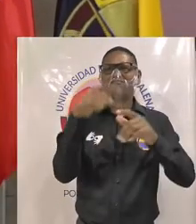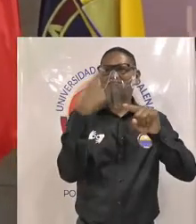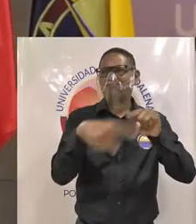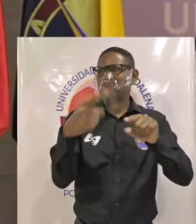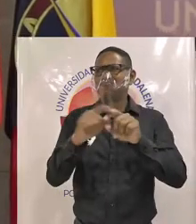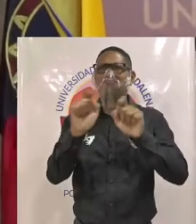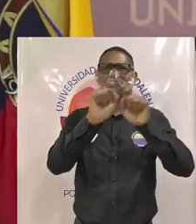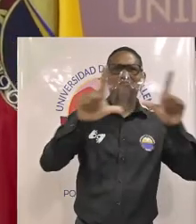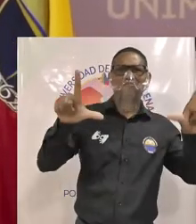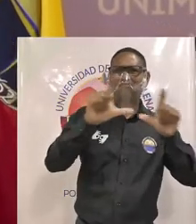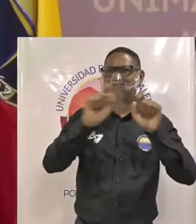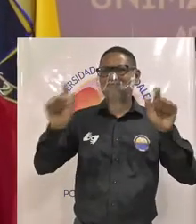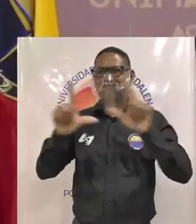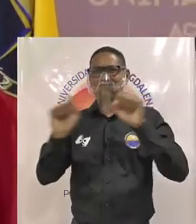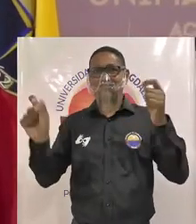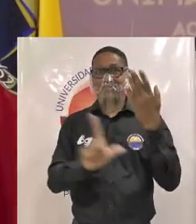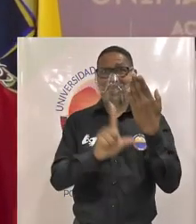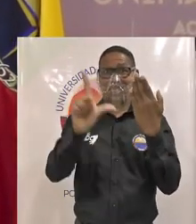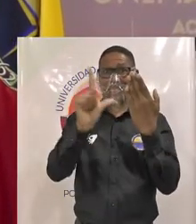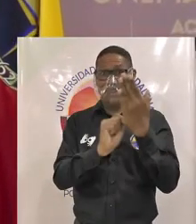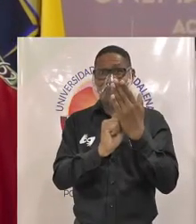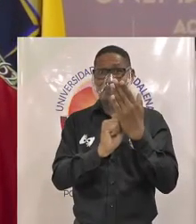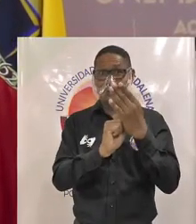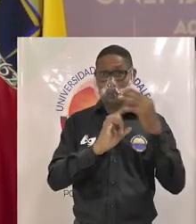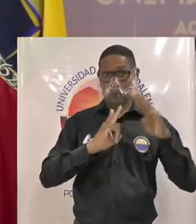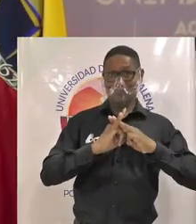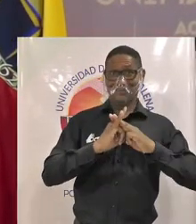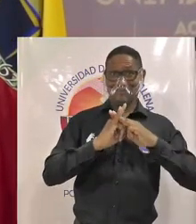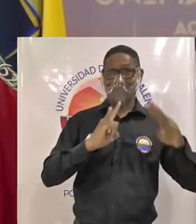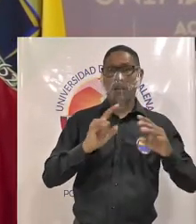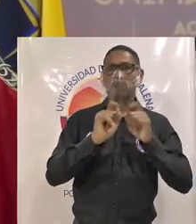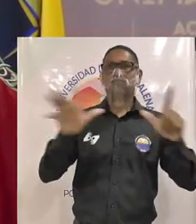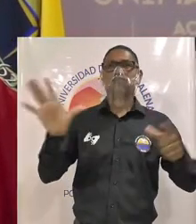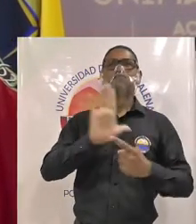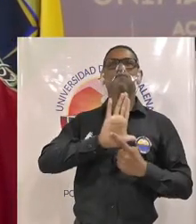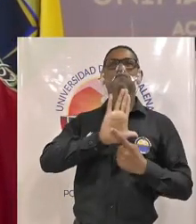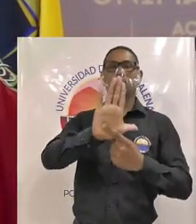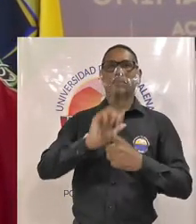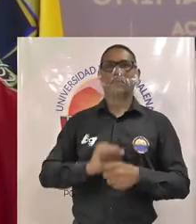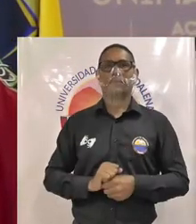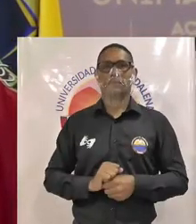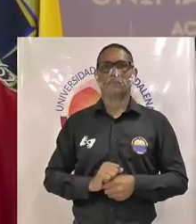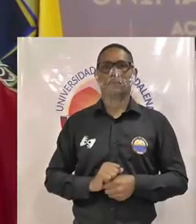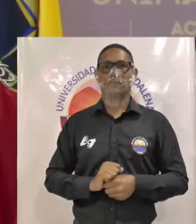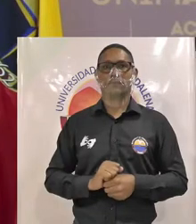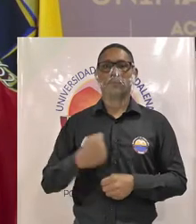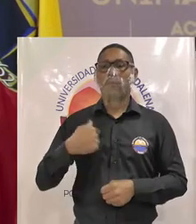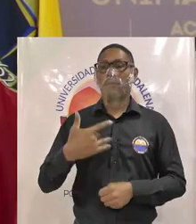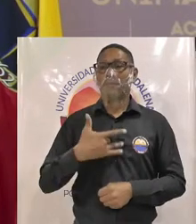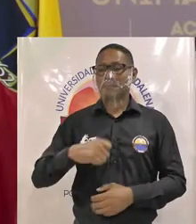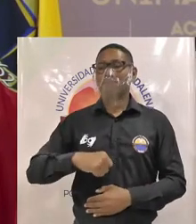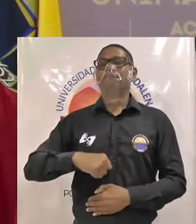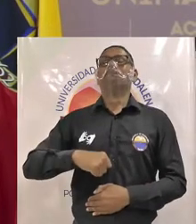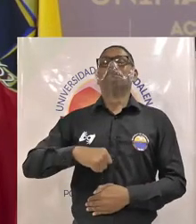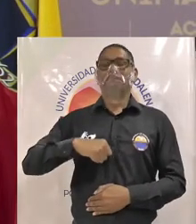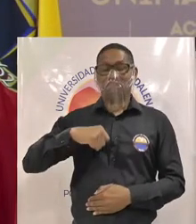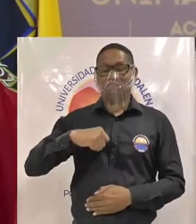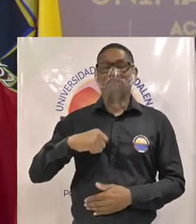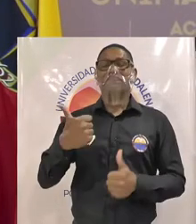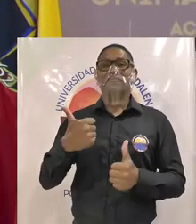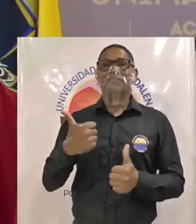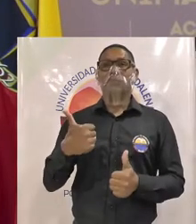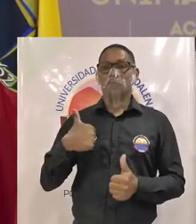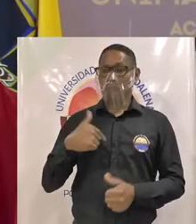digitales de la universidad de el Magdalena para mí de nuevo es un honor estar aquí